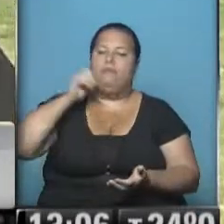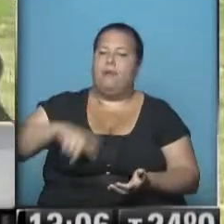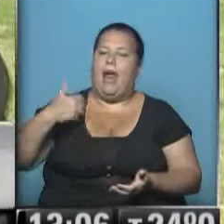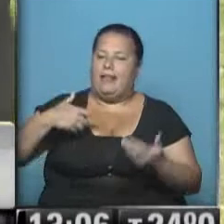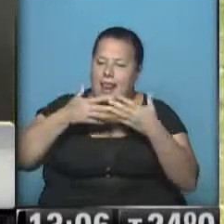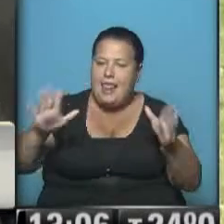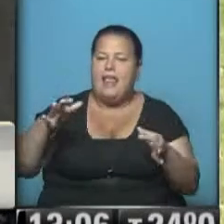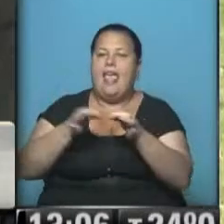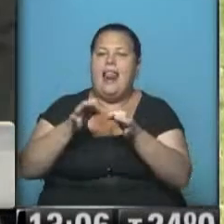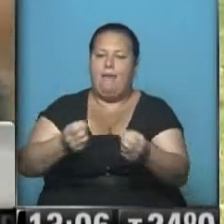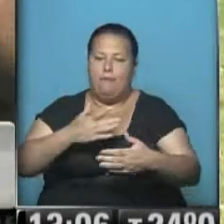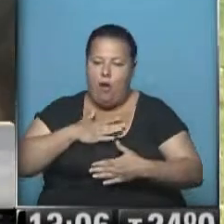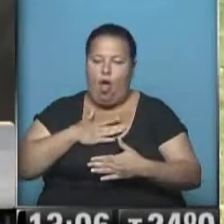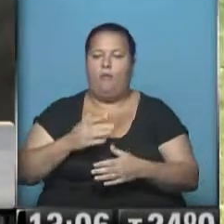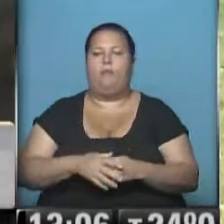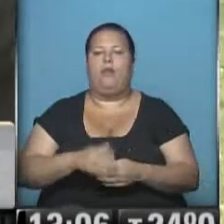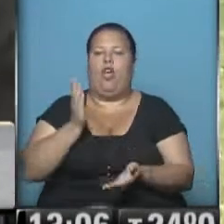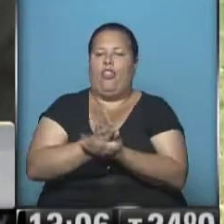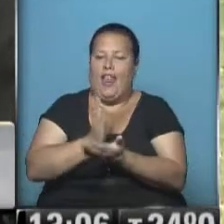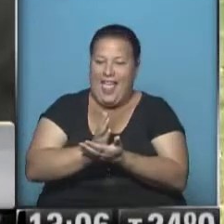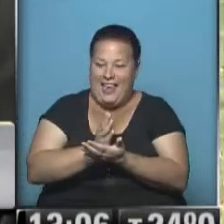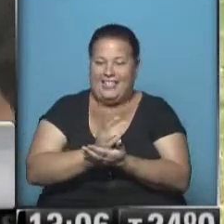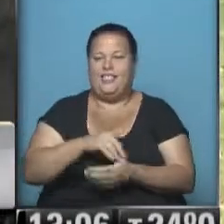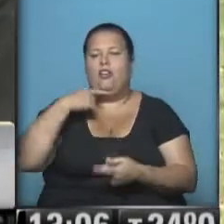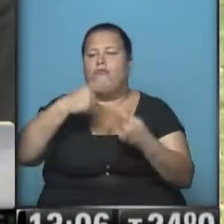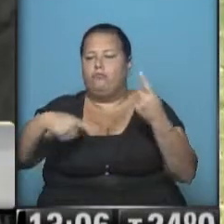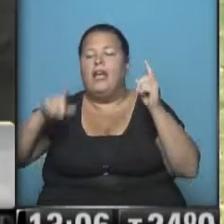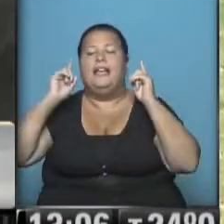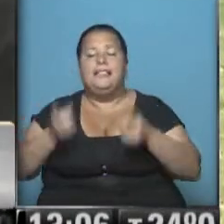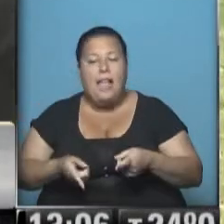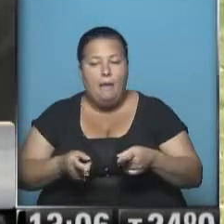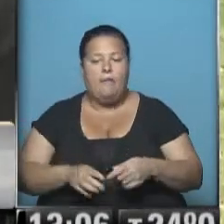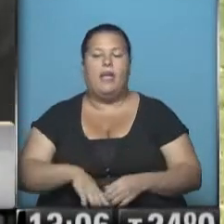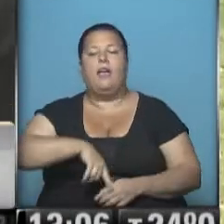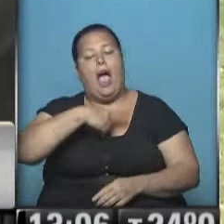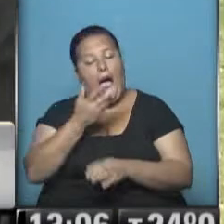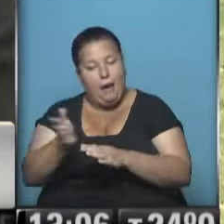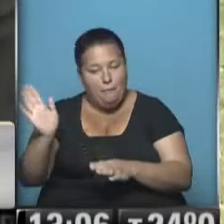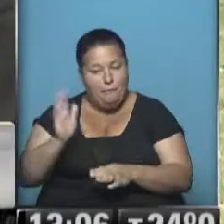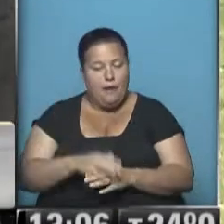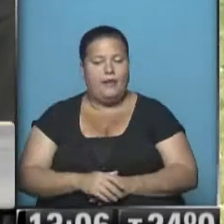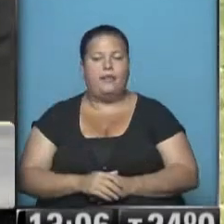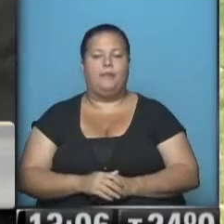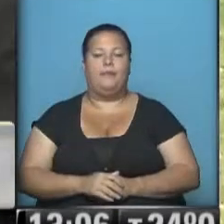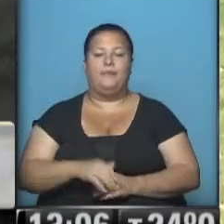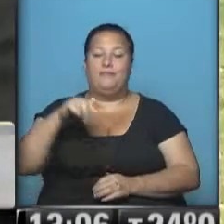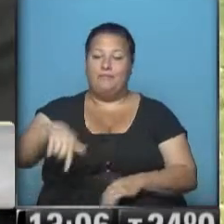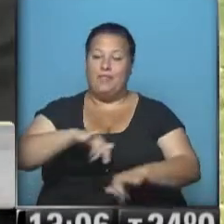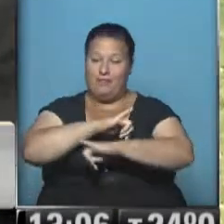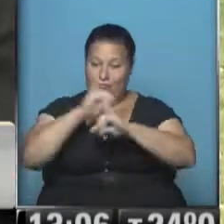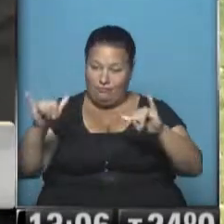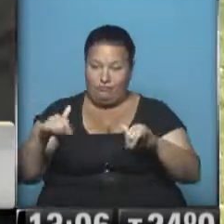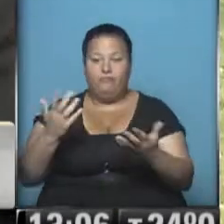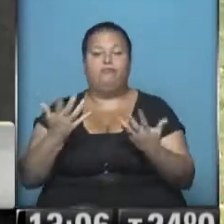sobre las Islas Malvinas, las Georgias y la Sandwich del Sur. Y por otro lado, también este comunicado